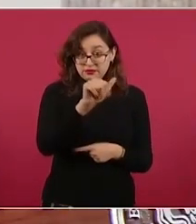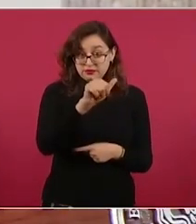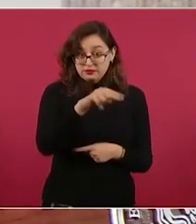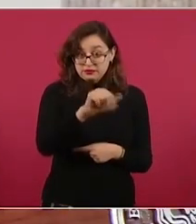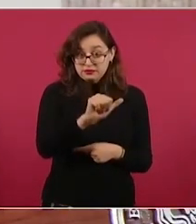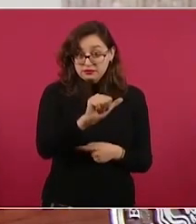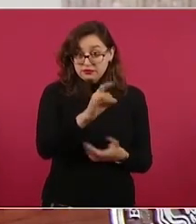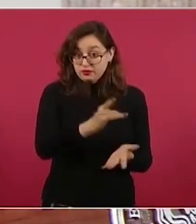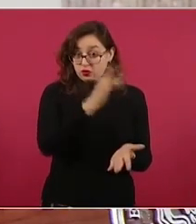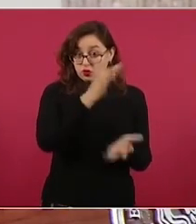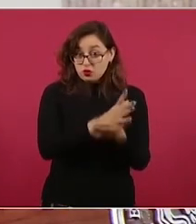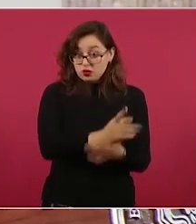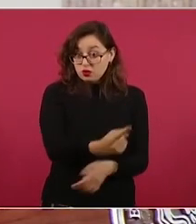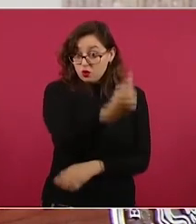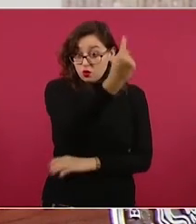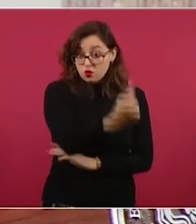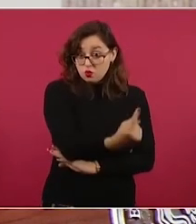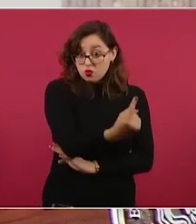¿ahí se termina?